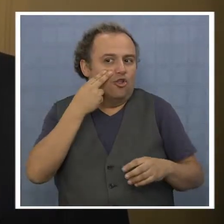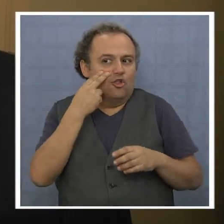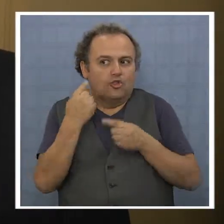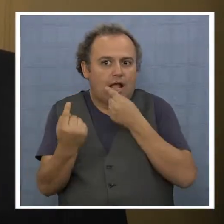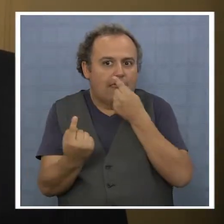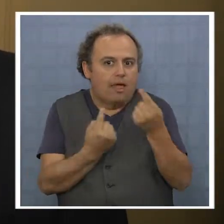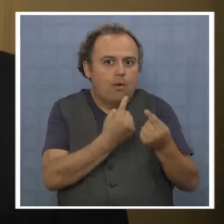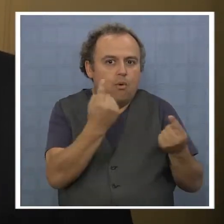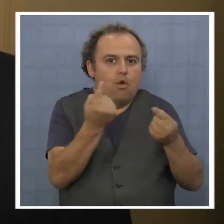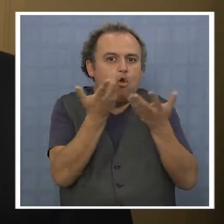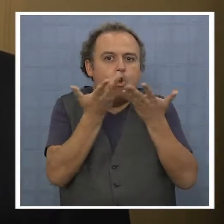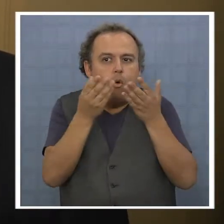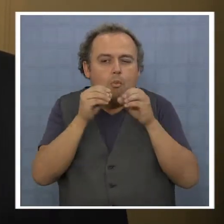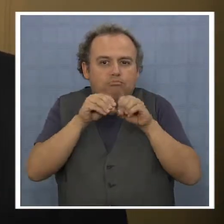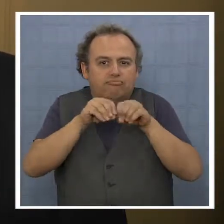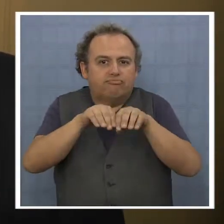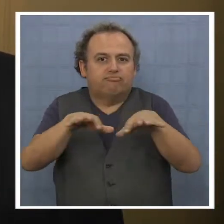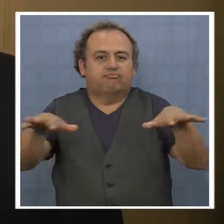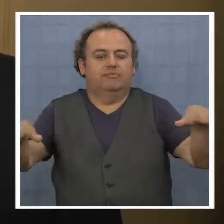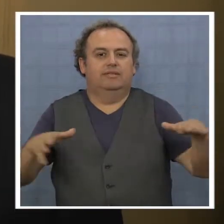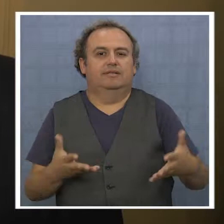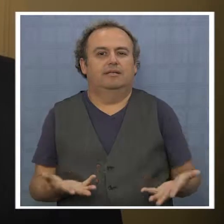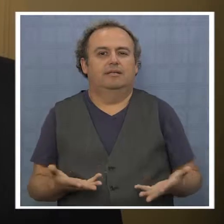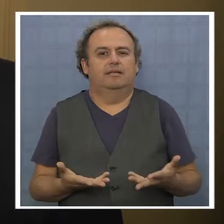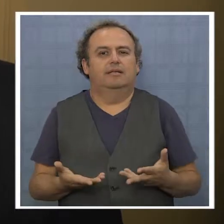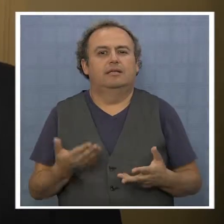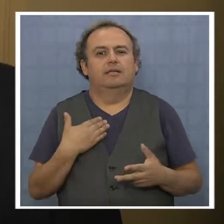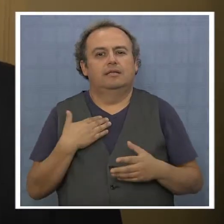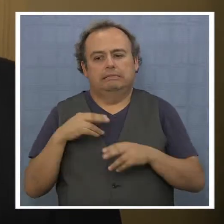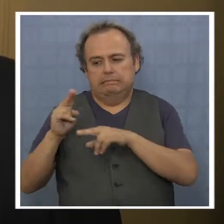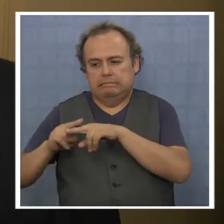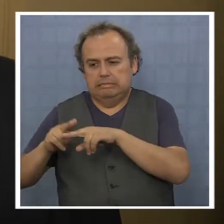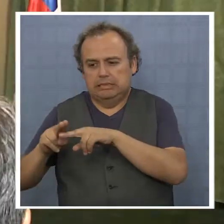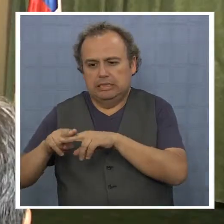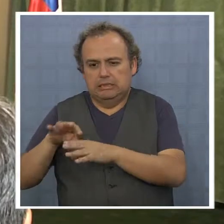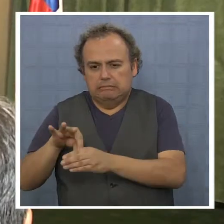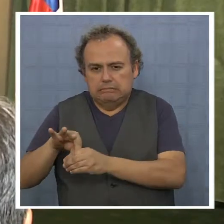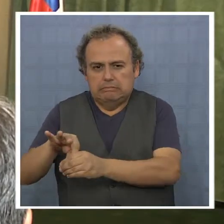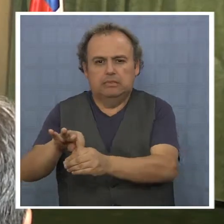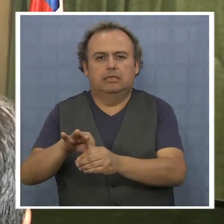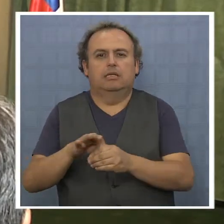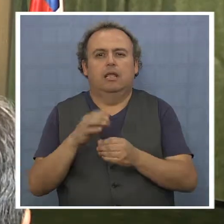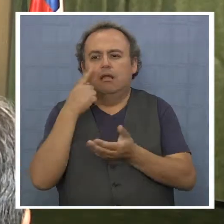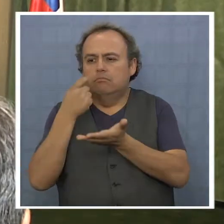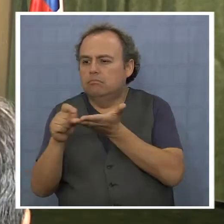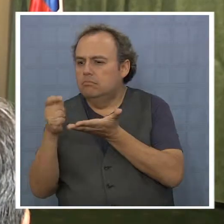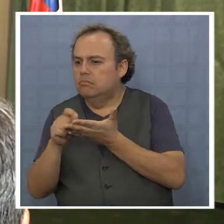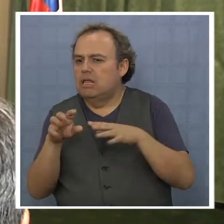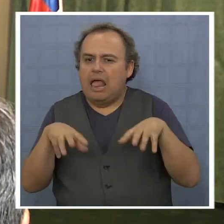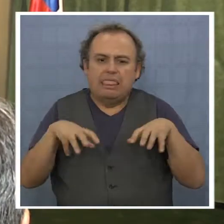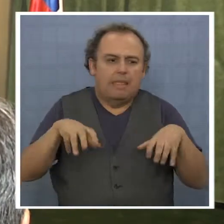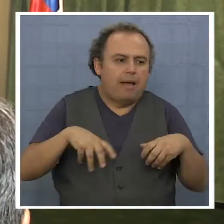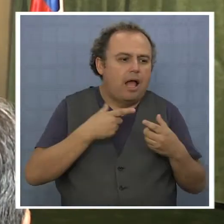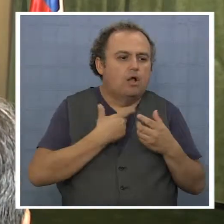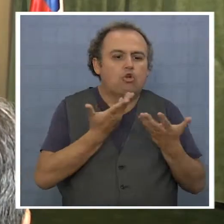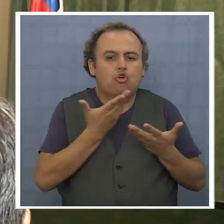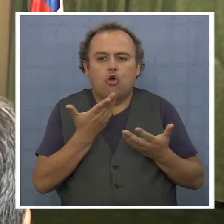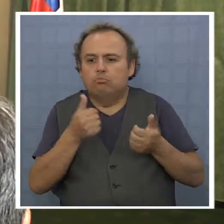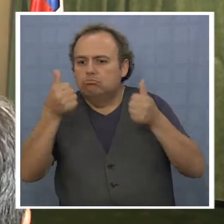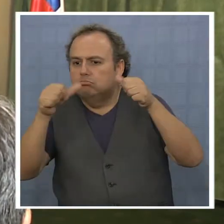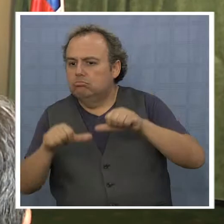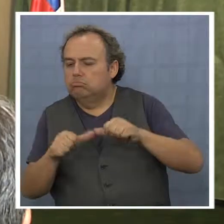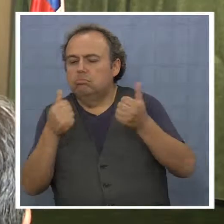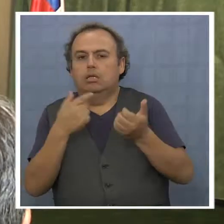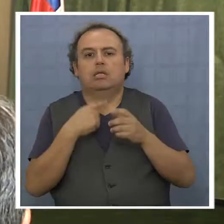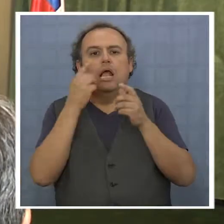especies, a la propagación de estas especies. Vamos a hacer viveros, vamos a hacer censos de animales, analizar el comportamiento, tal